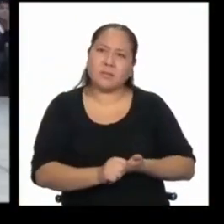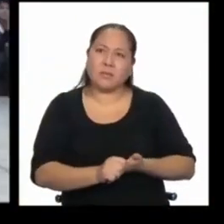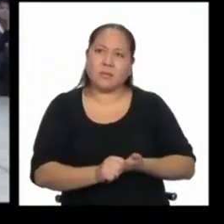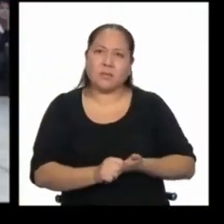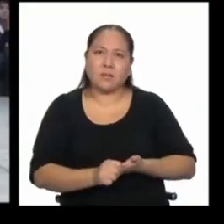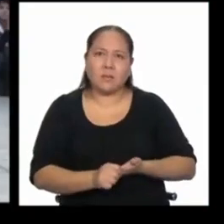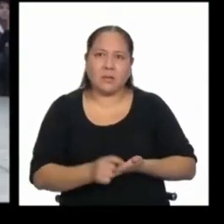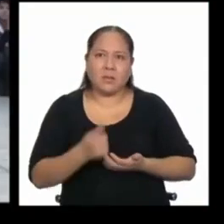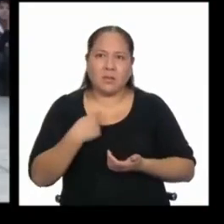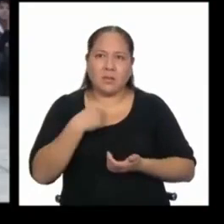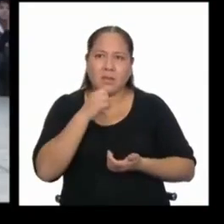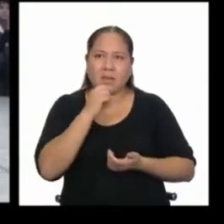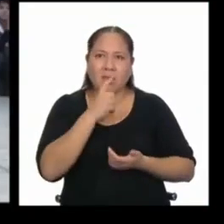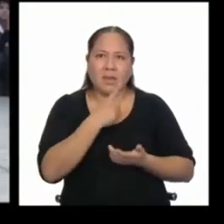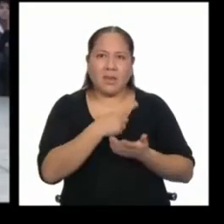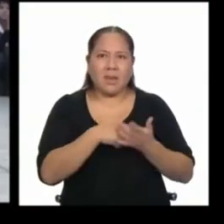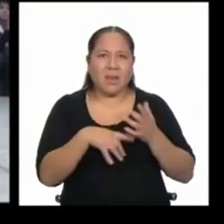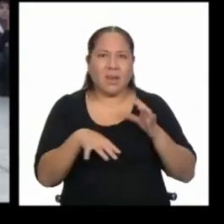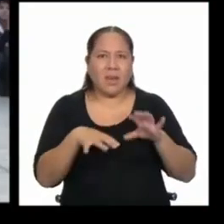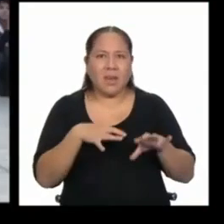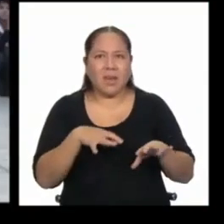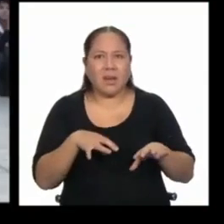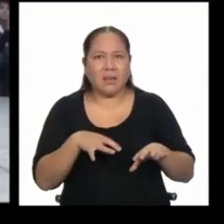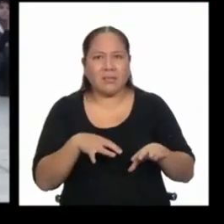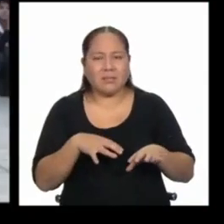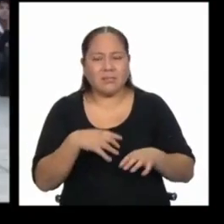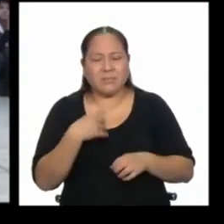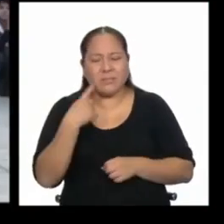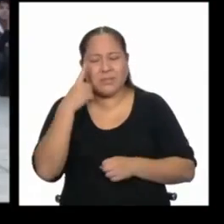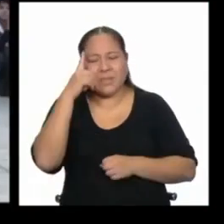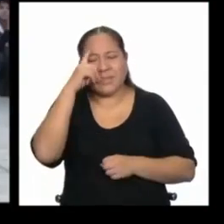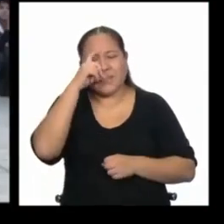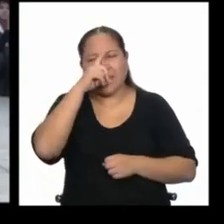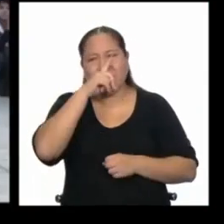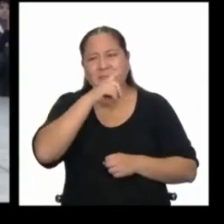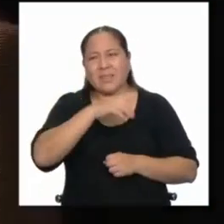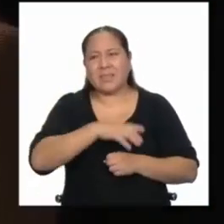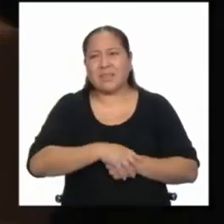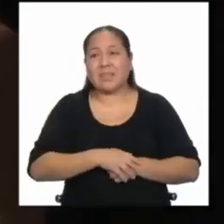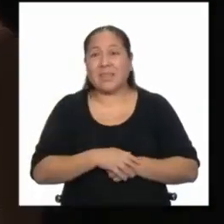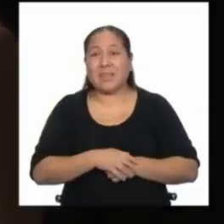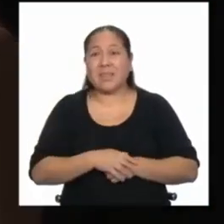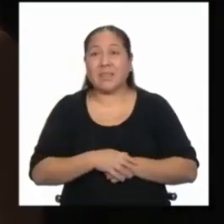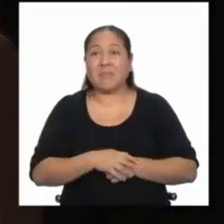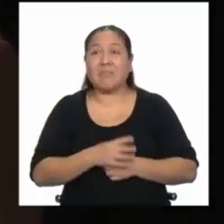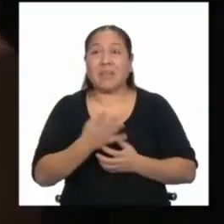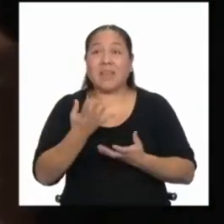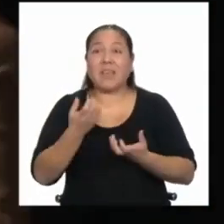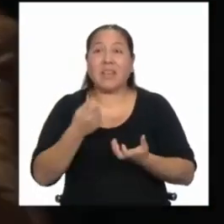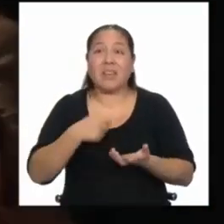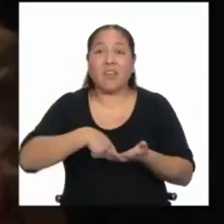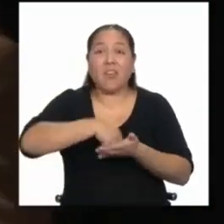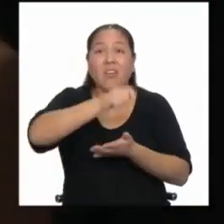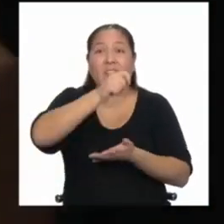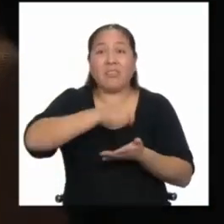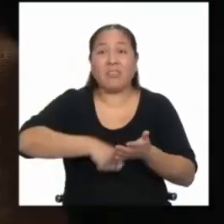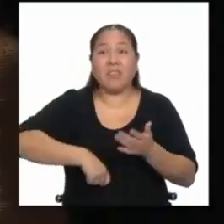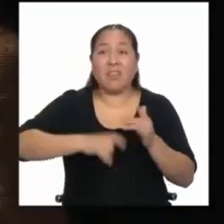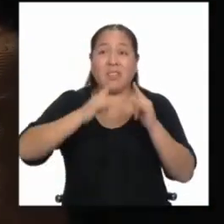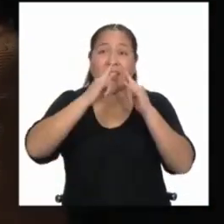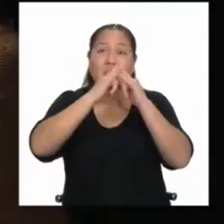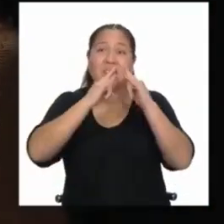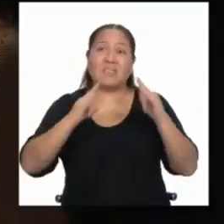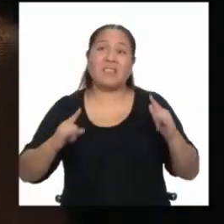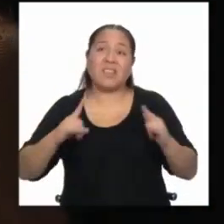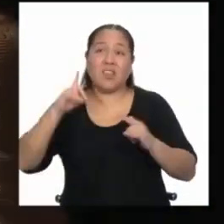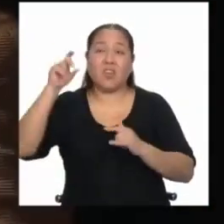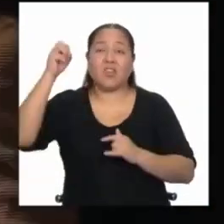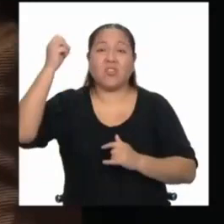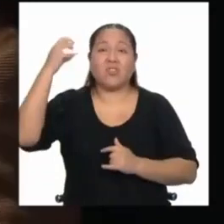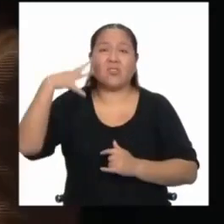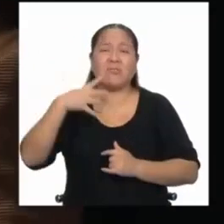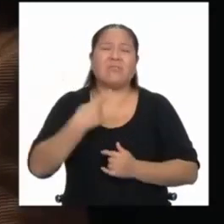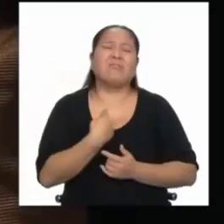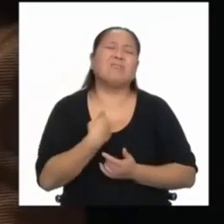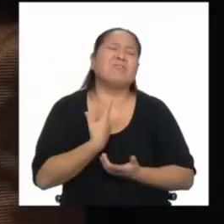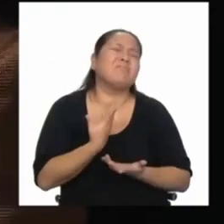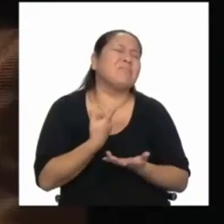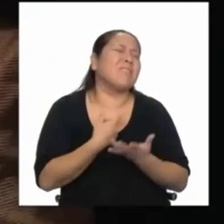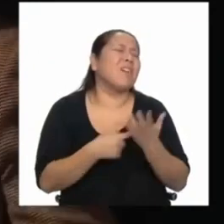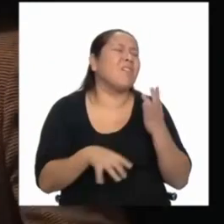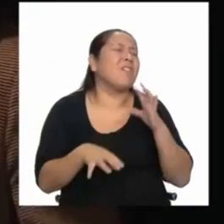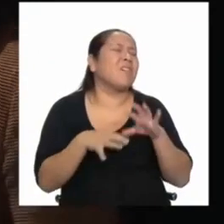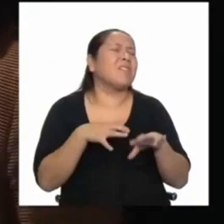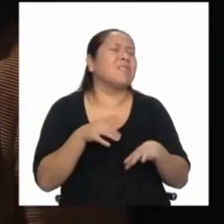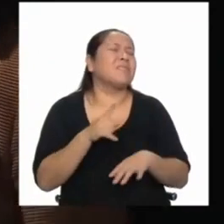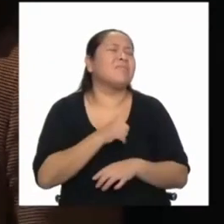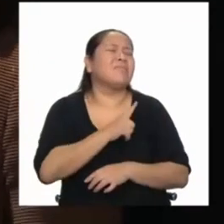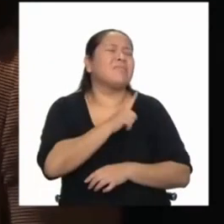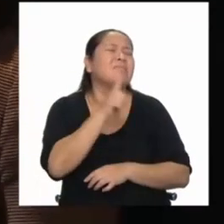ahora qué hago? Para colmo, me la pone más difícil y me contrata el Circo del Sol. Y dije, ¿y ahora qué voy a hacer? O sea, voy